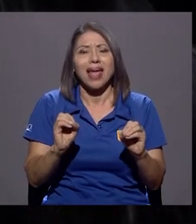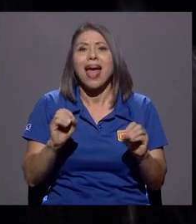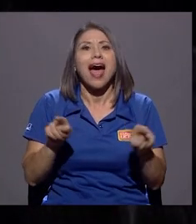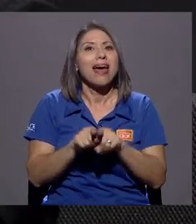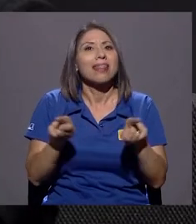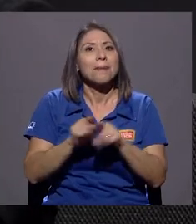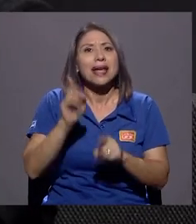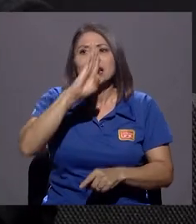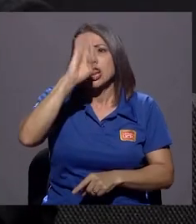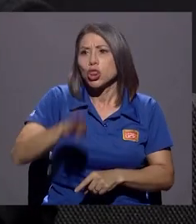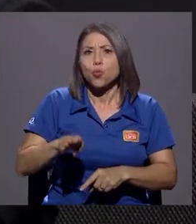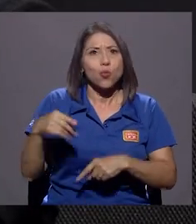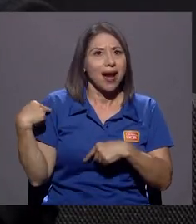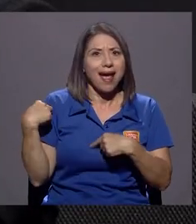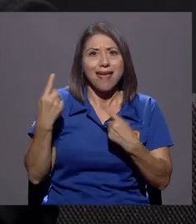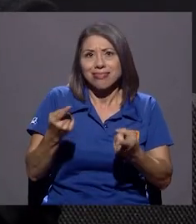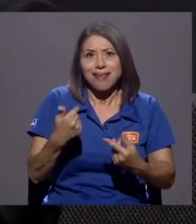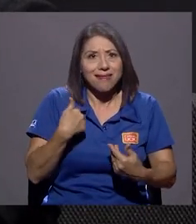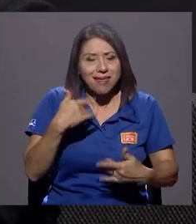tendré.